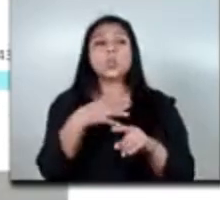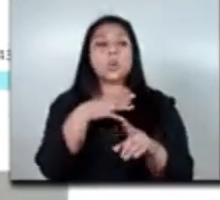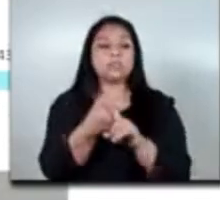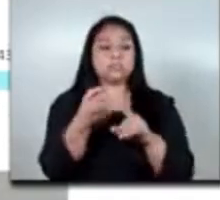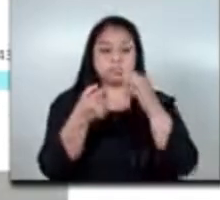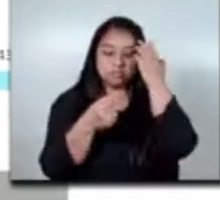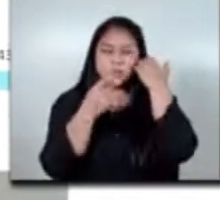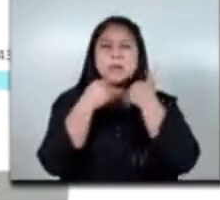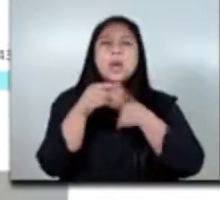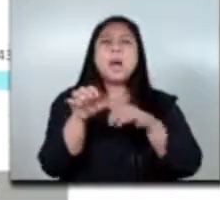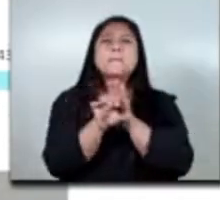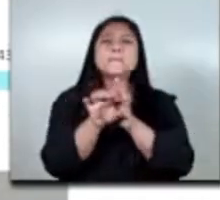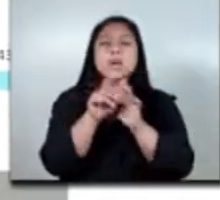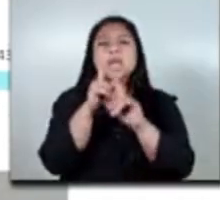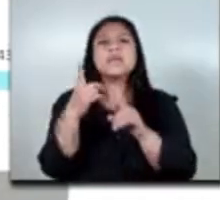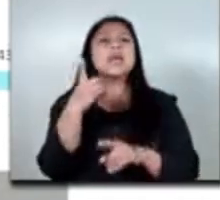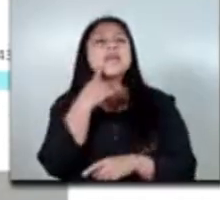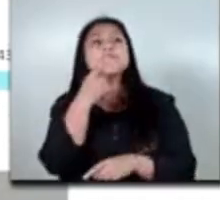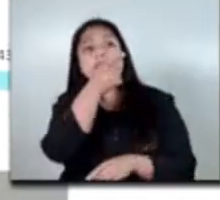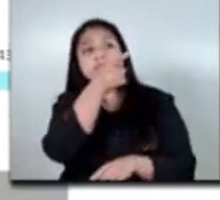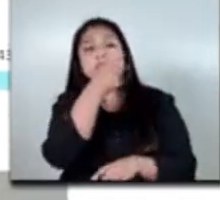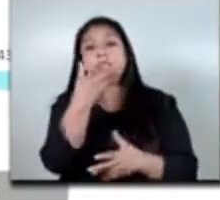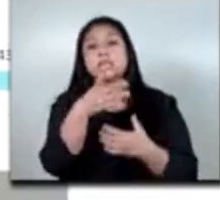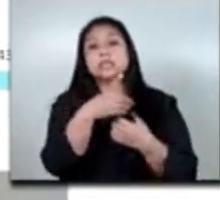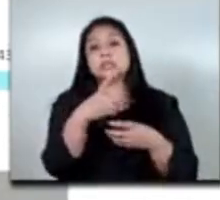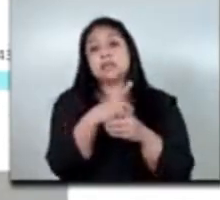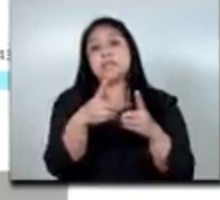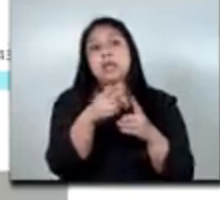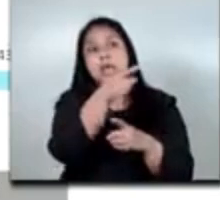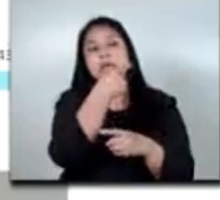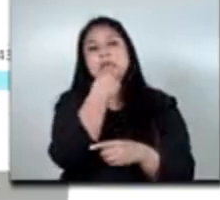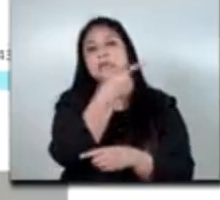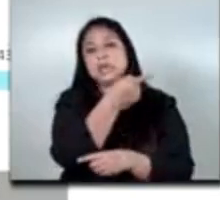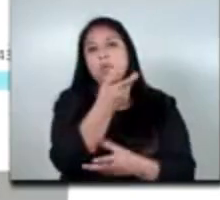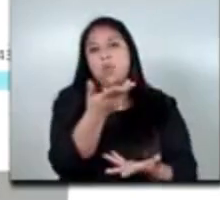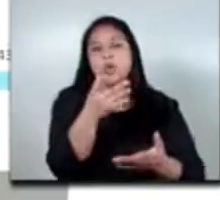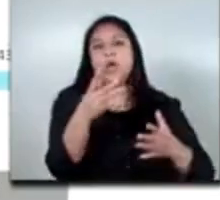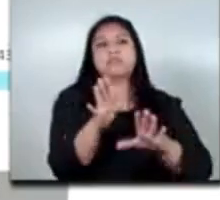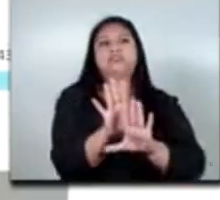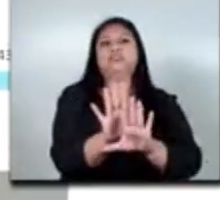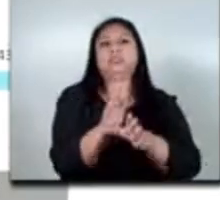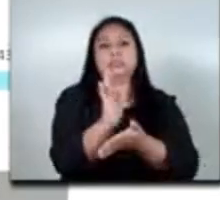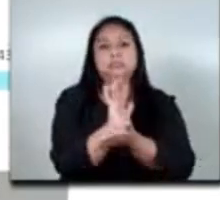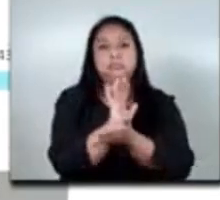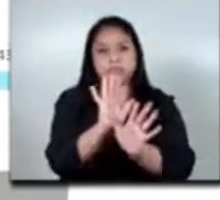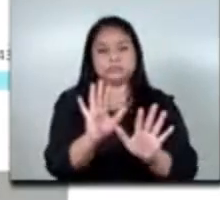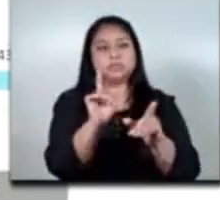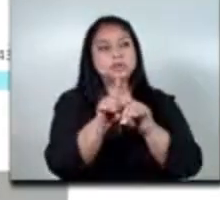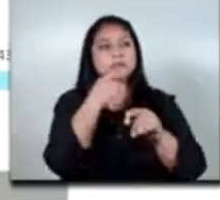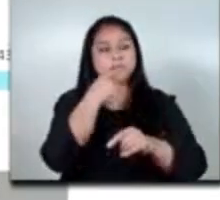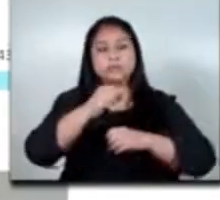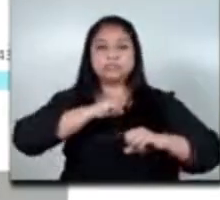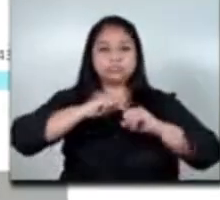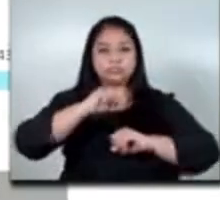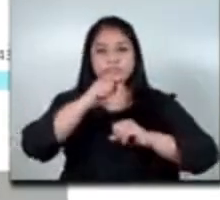el jefe automáticamente de la del departamento puso el freno y estamos trabajando y queremos que lo también se sepa